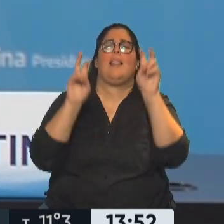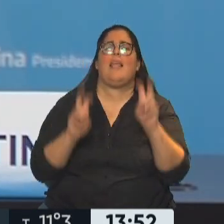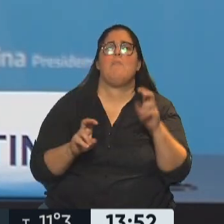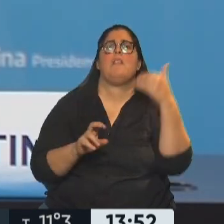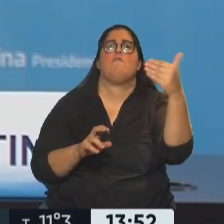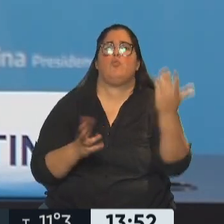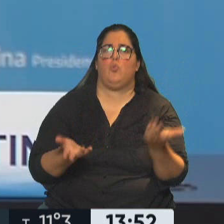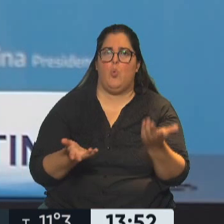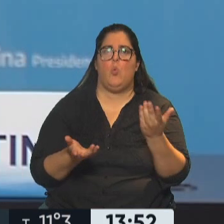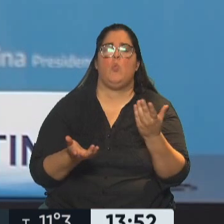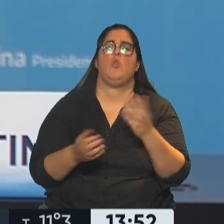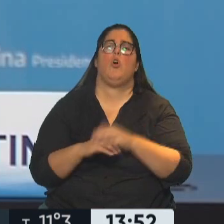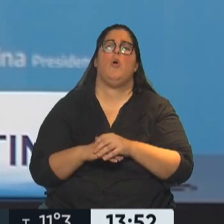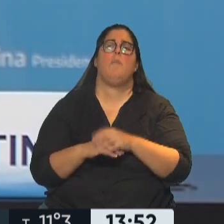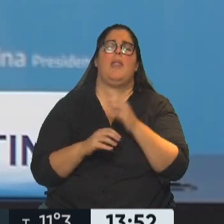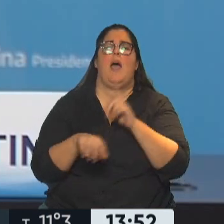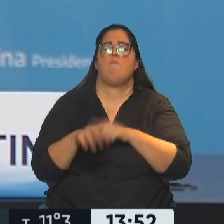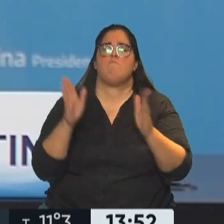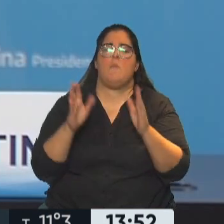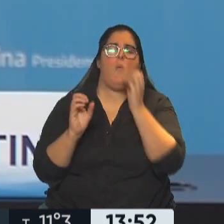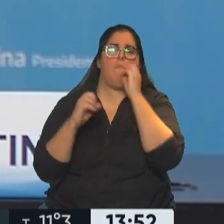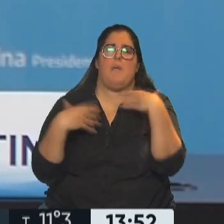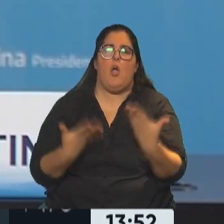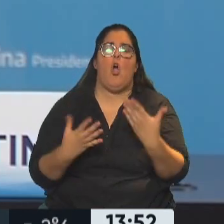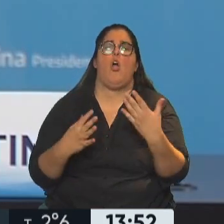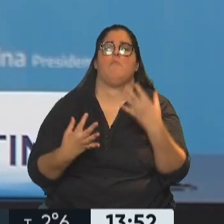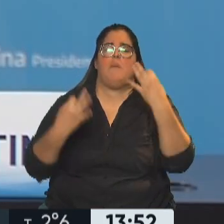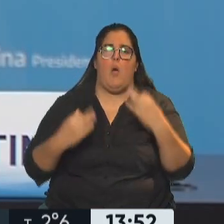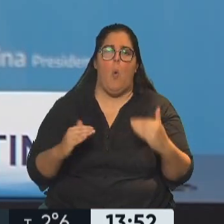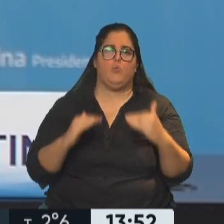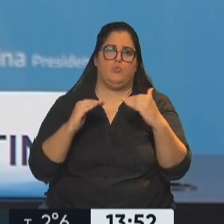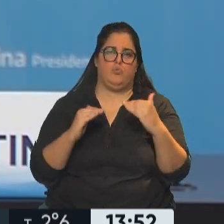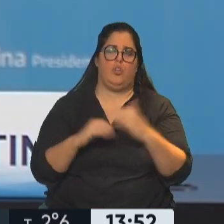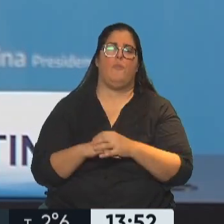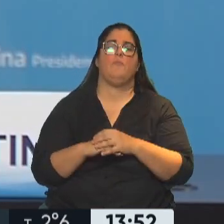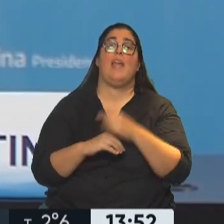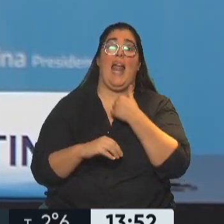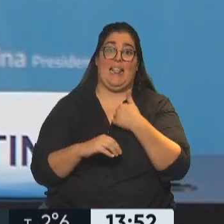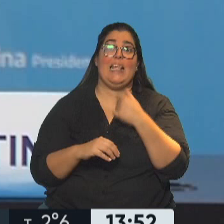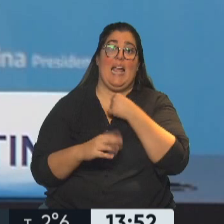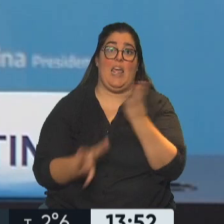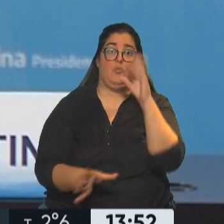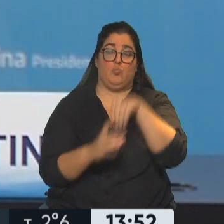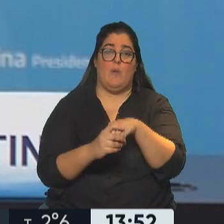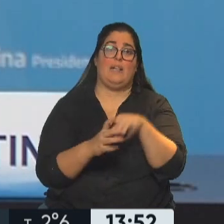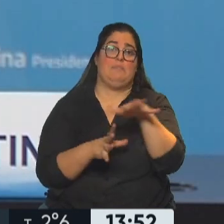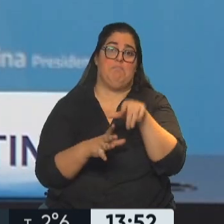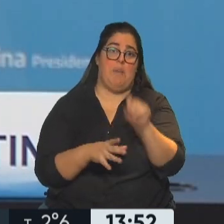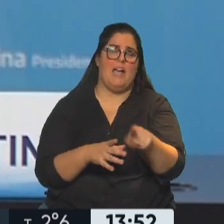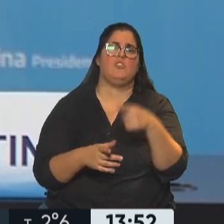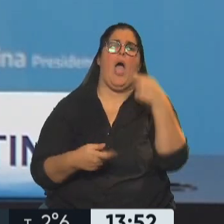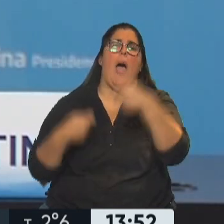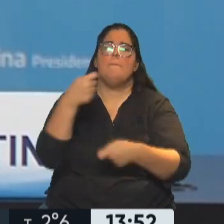que nos lleve a su un tiempo mejor y más justo. Argentina quiere sumarse a ese espacio y brindar sus